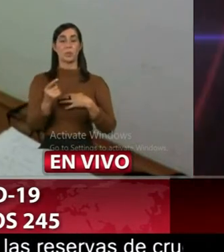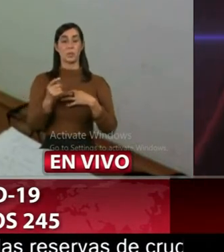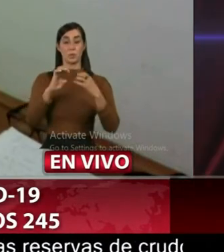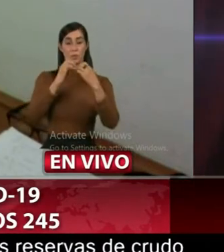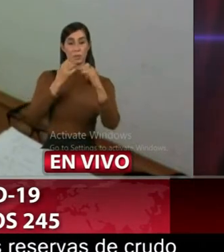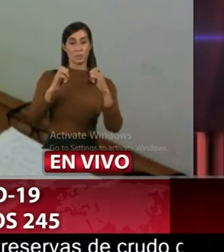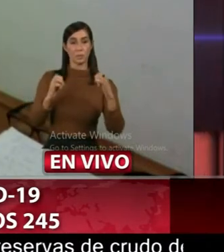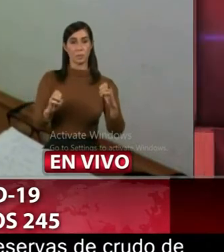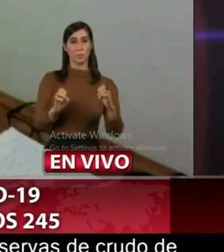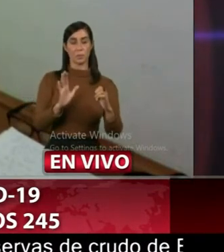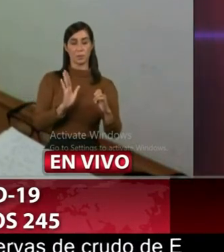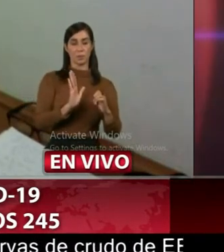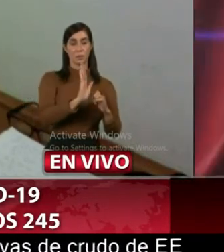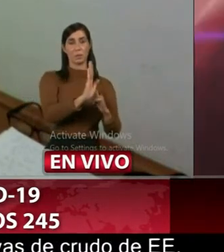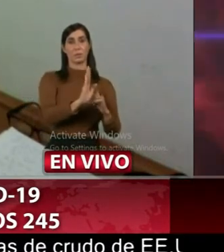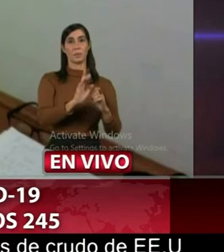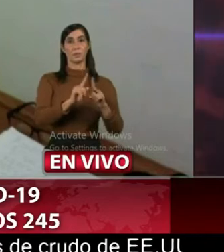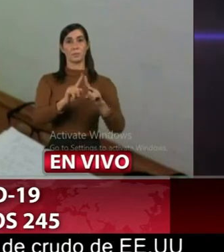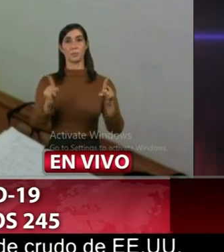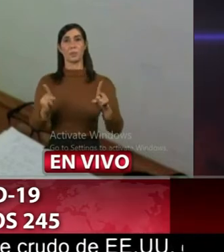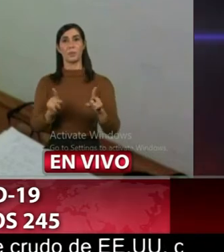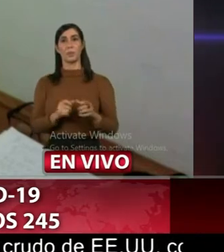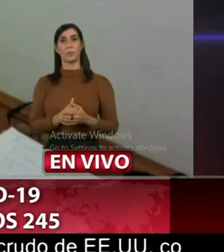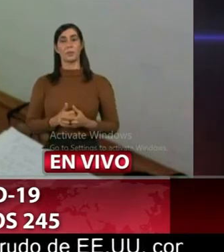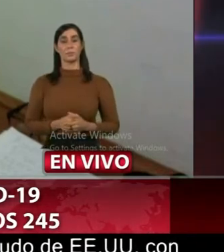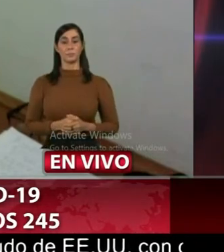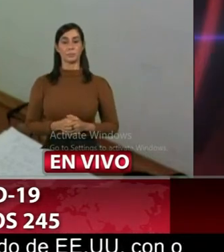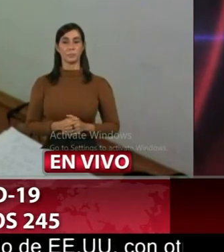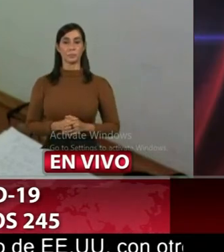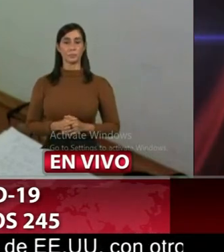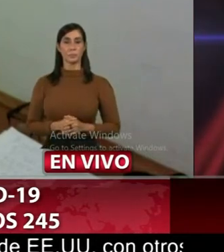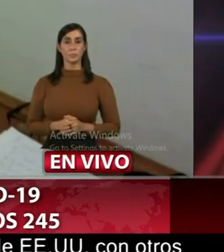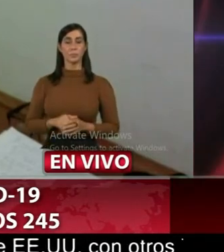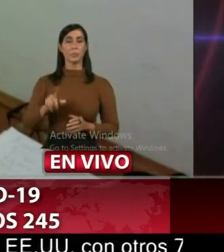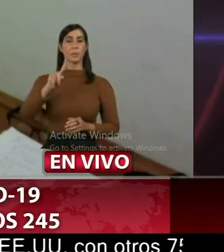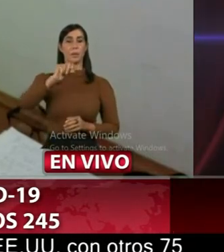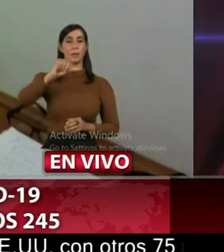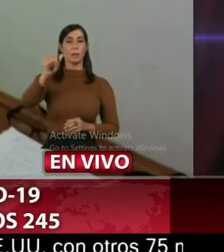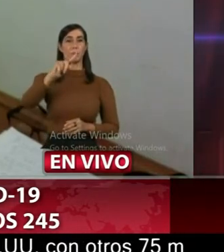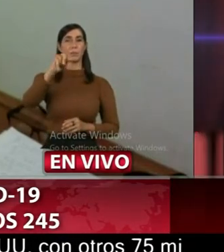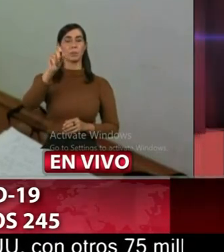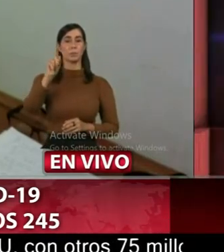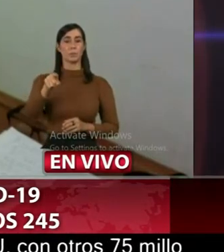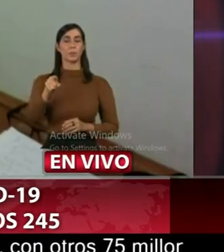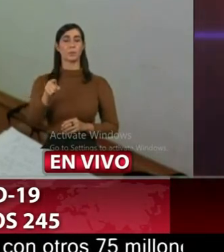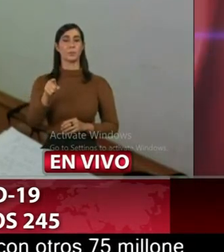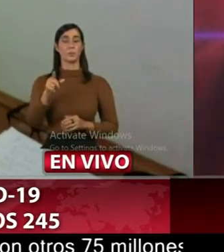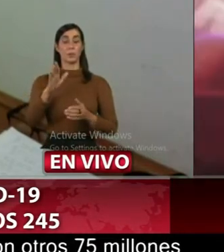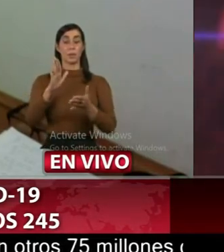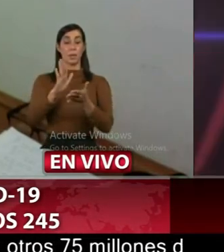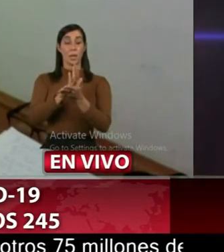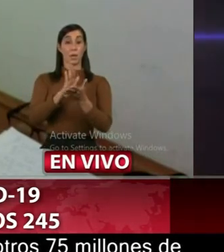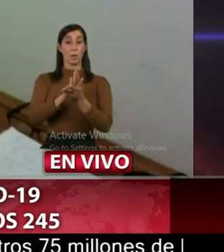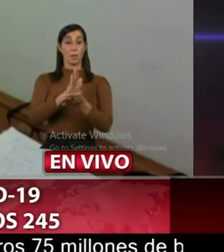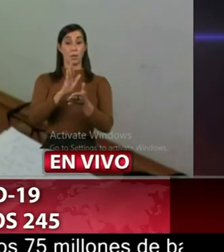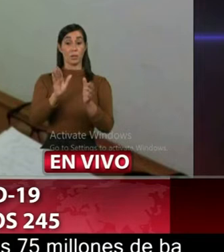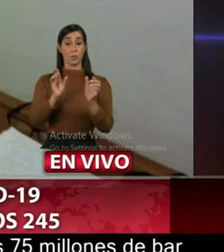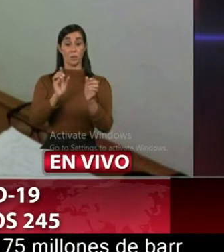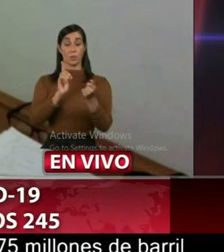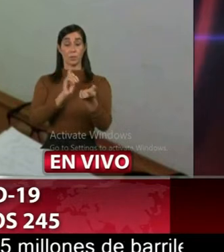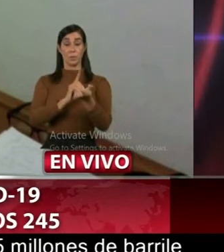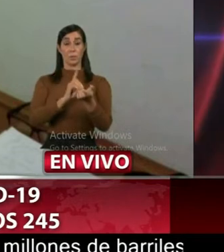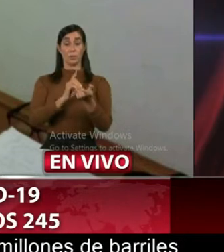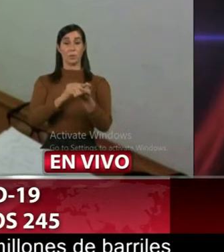emergencias en los días respecto a esto y lo segundo en cuanto a la afirmación del colegio médico de que la